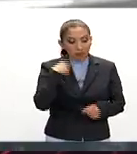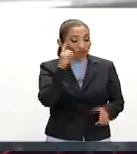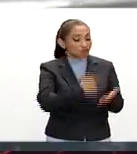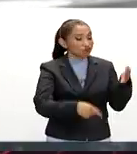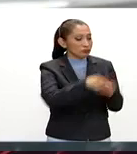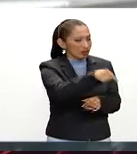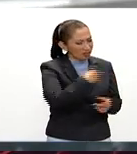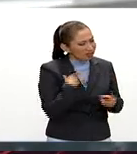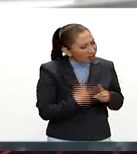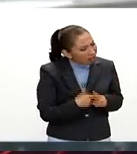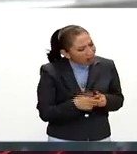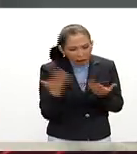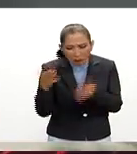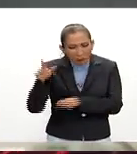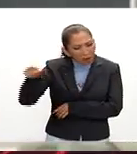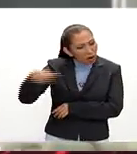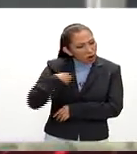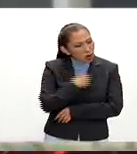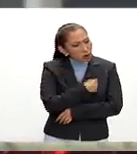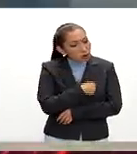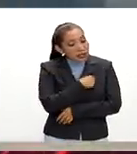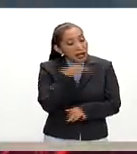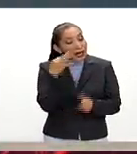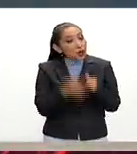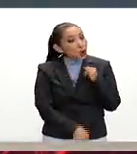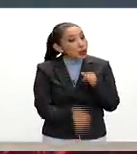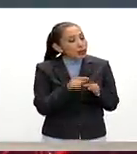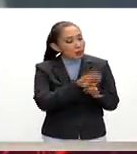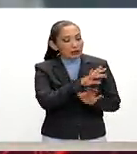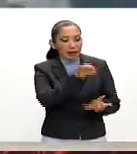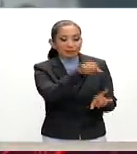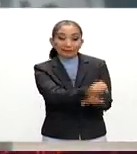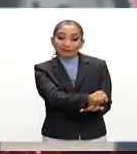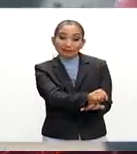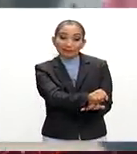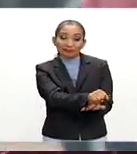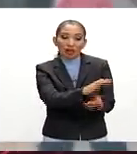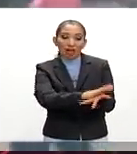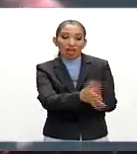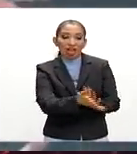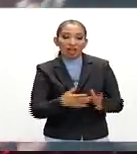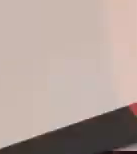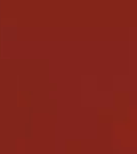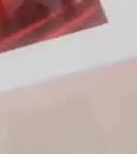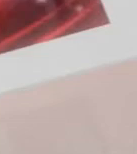por ocultar cuentas en bancos de Suiza y finalmente pues atrapado por corrupto.